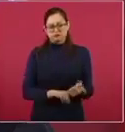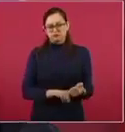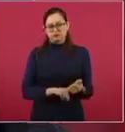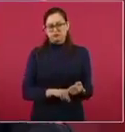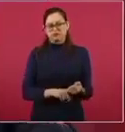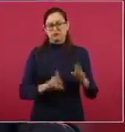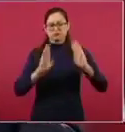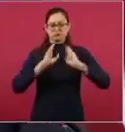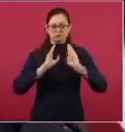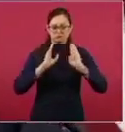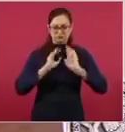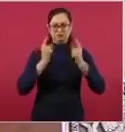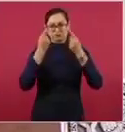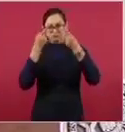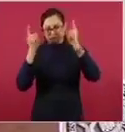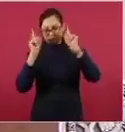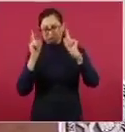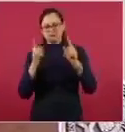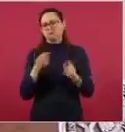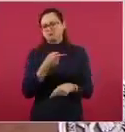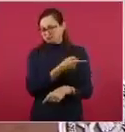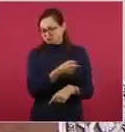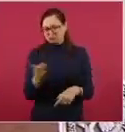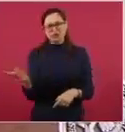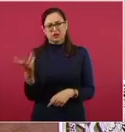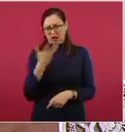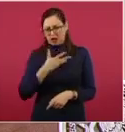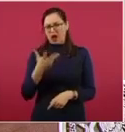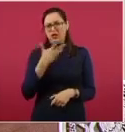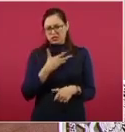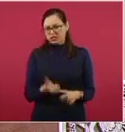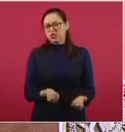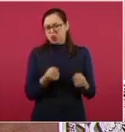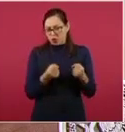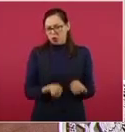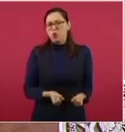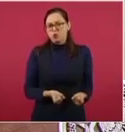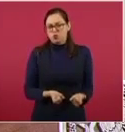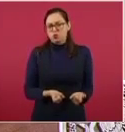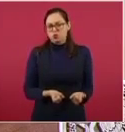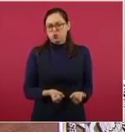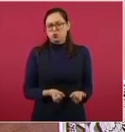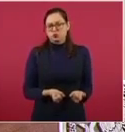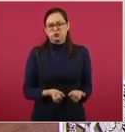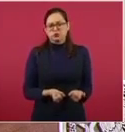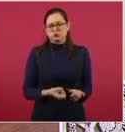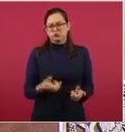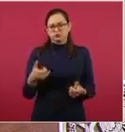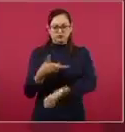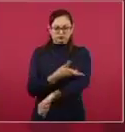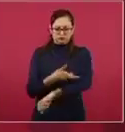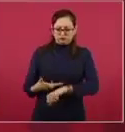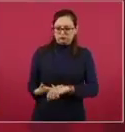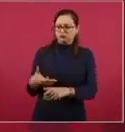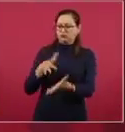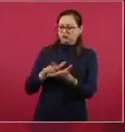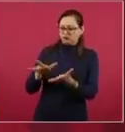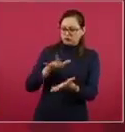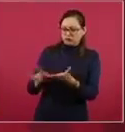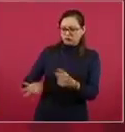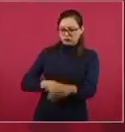cuentan con seguro, pero di la instrucción